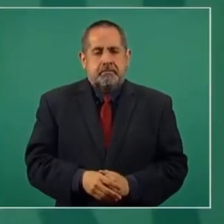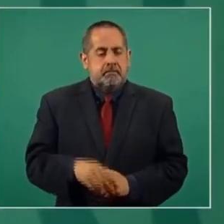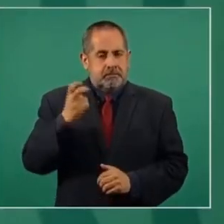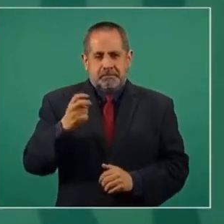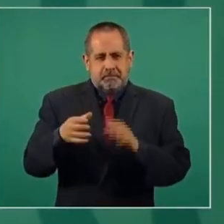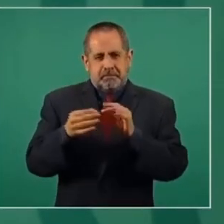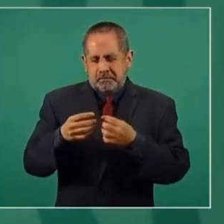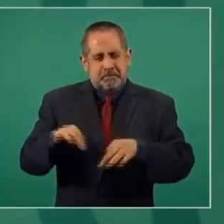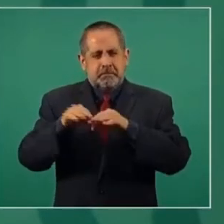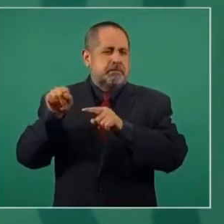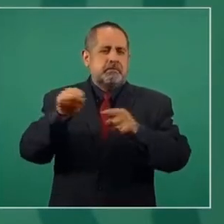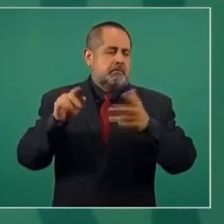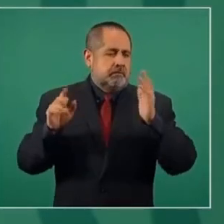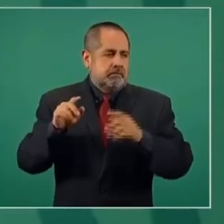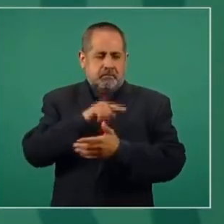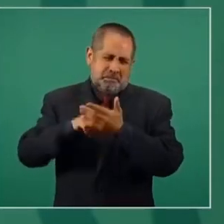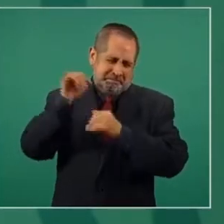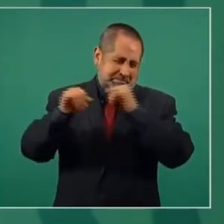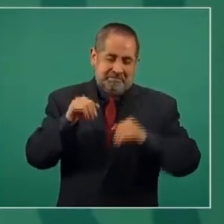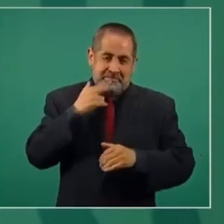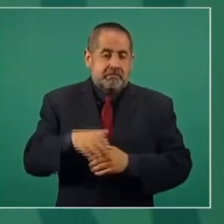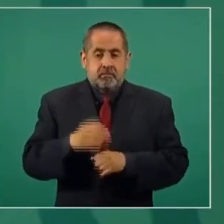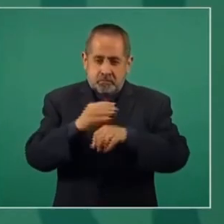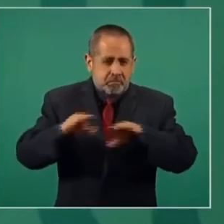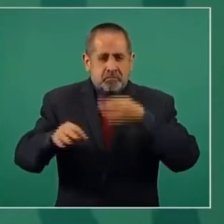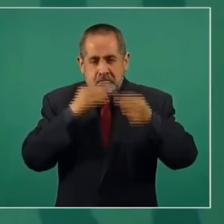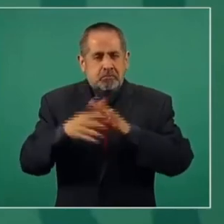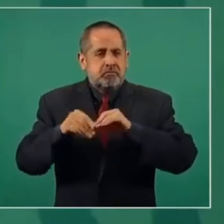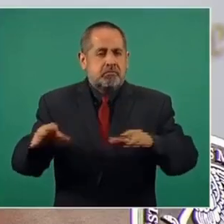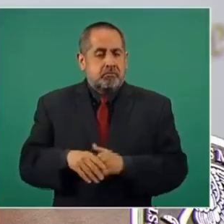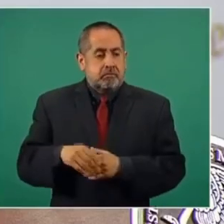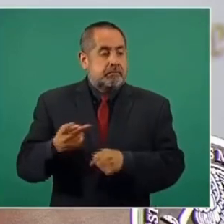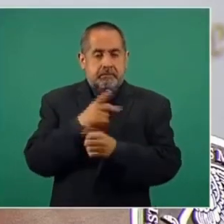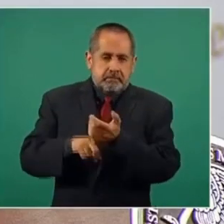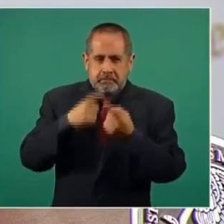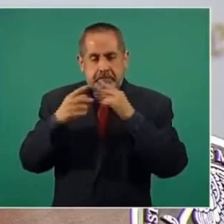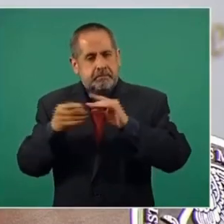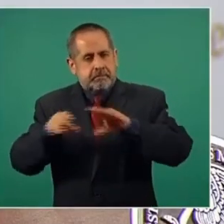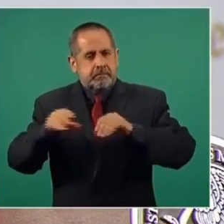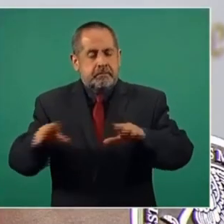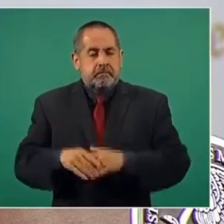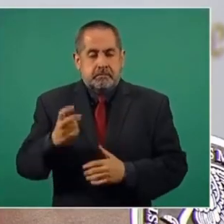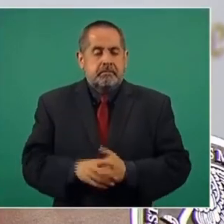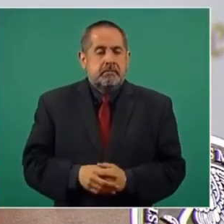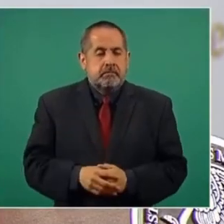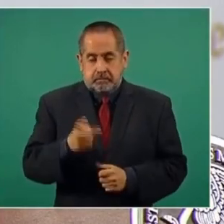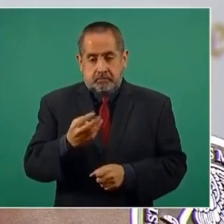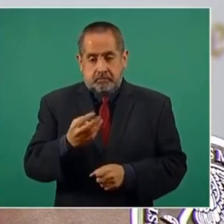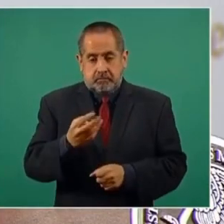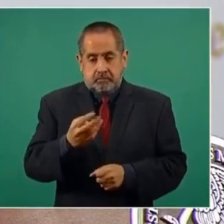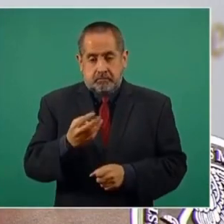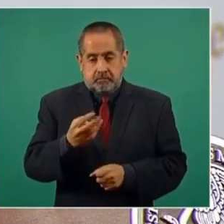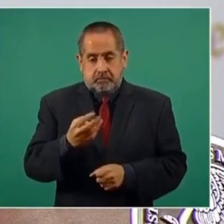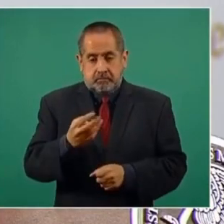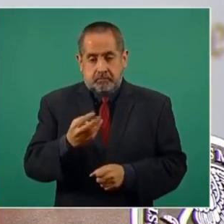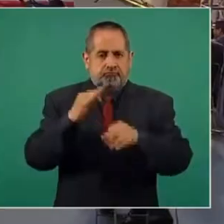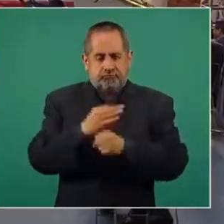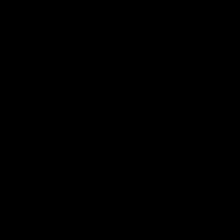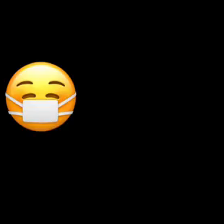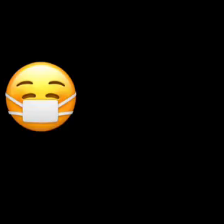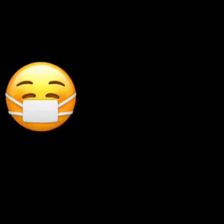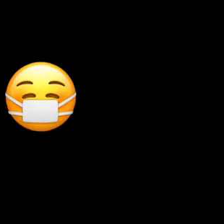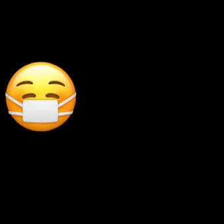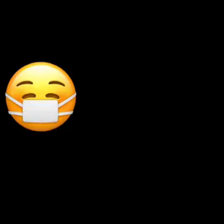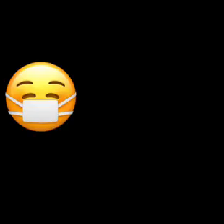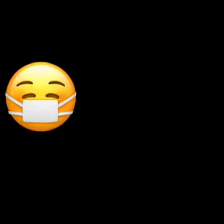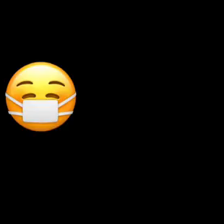Hasta en lo más repondito. Repondito. Hay información de lo que está sucediendo en el país. Entonces, es un momento histórico importantísimo el que estamos viviendo.